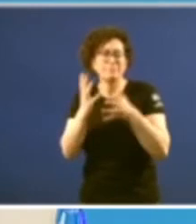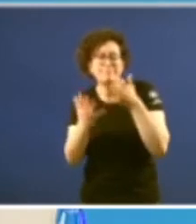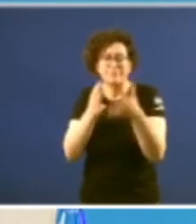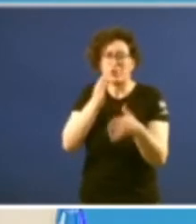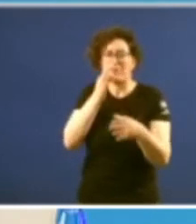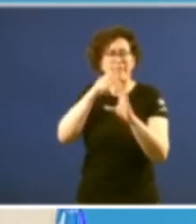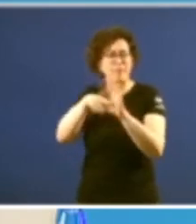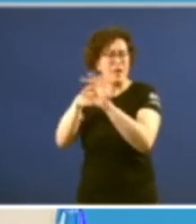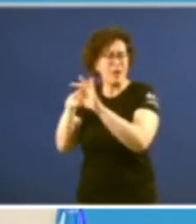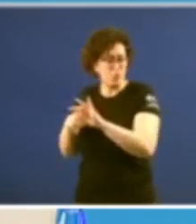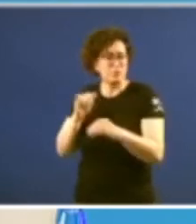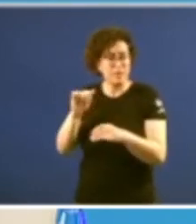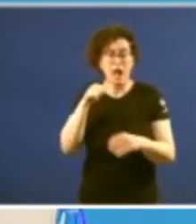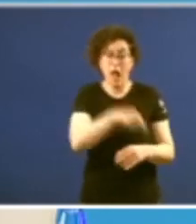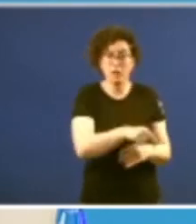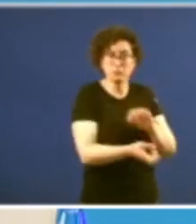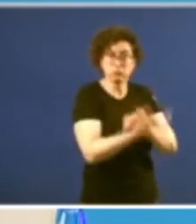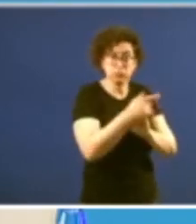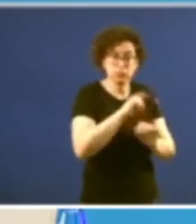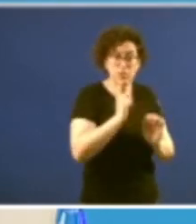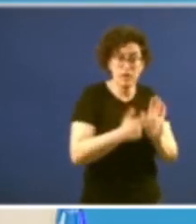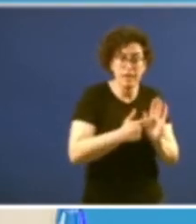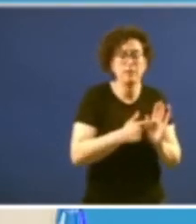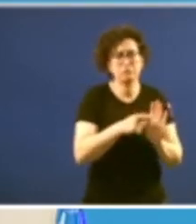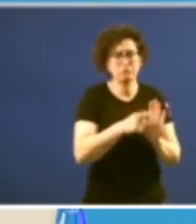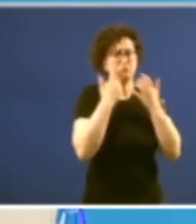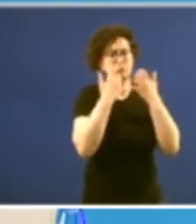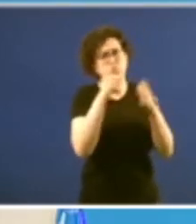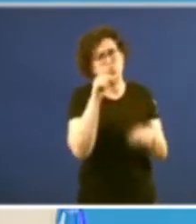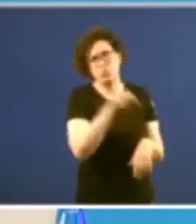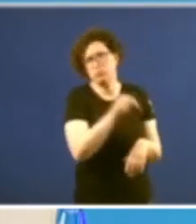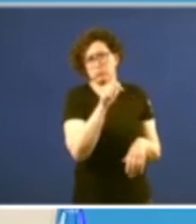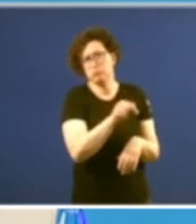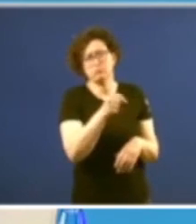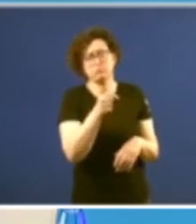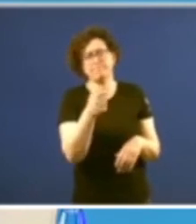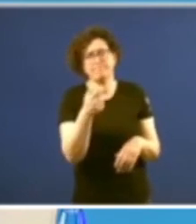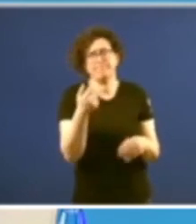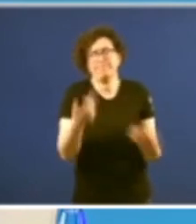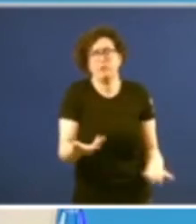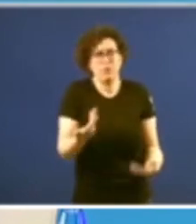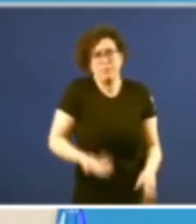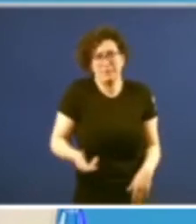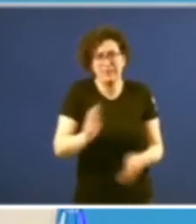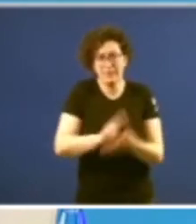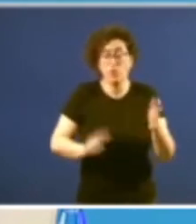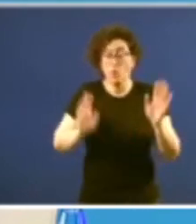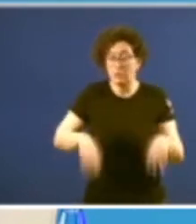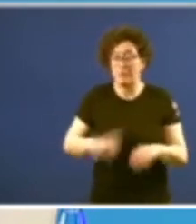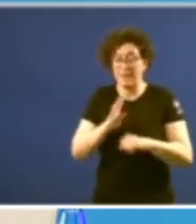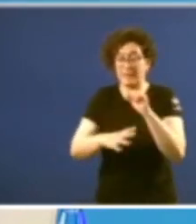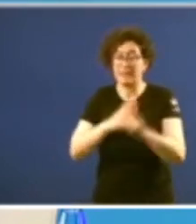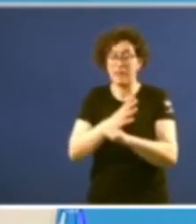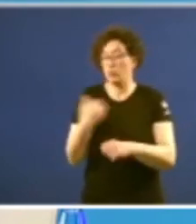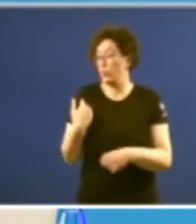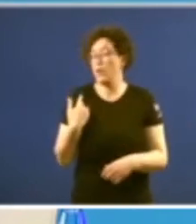lagunas pues esta ley es de destacar hoy en el día de hoy aquí en la décima legislatura pues